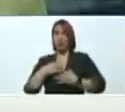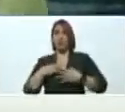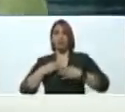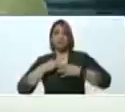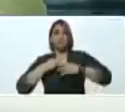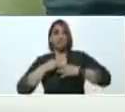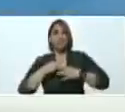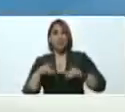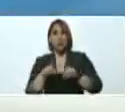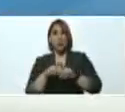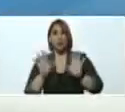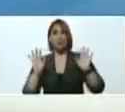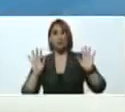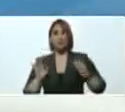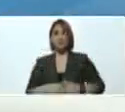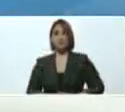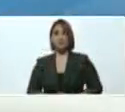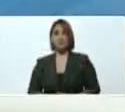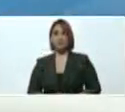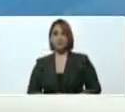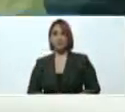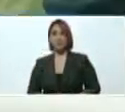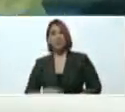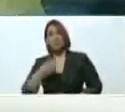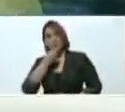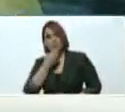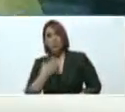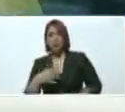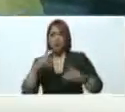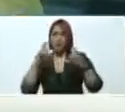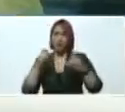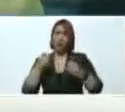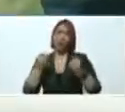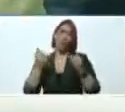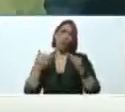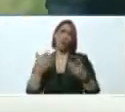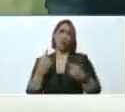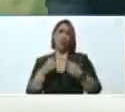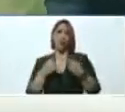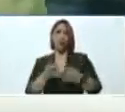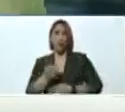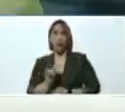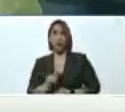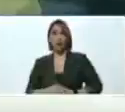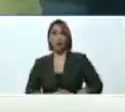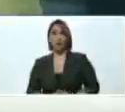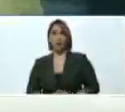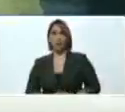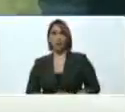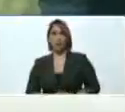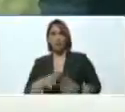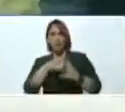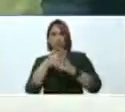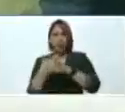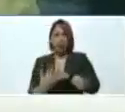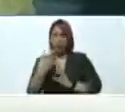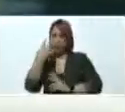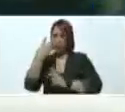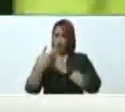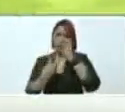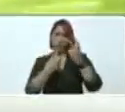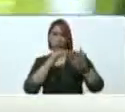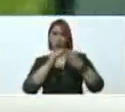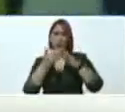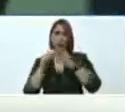Ahí está con la vecina. Qué buena foto, chico. Cuántas cosas hay por ahí, ¿verdad? Entre los barrios, entre las comunidades,